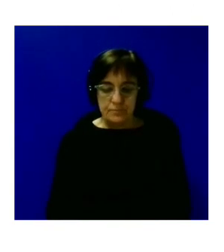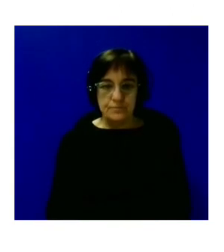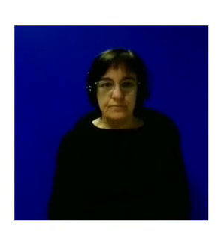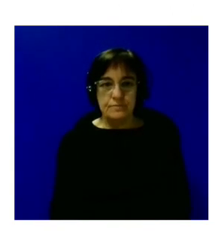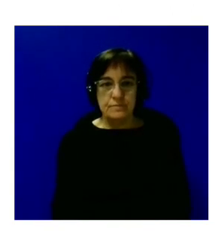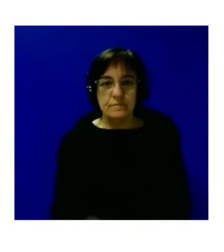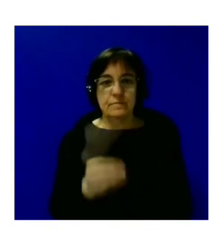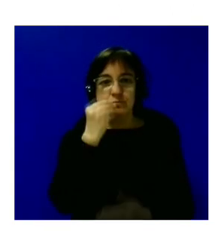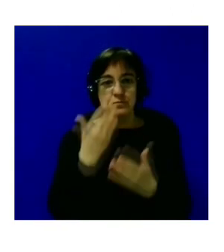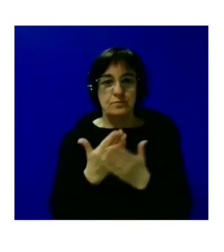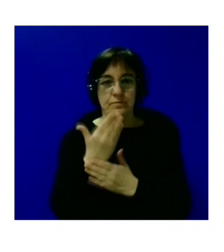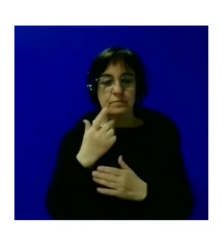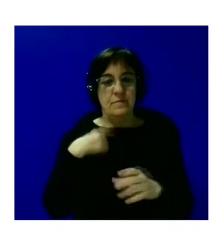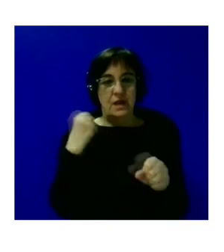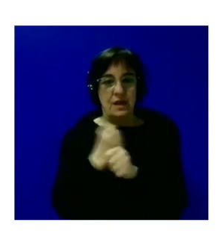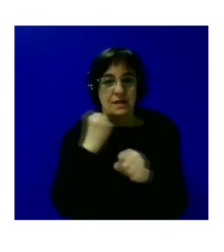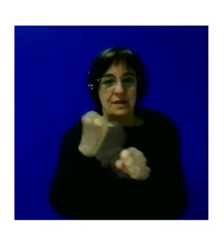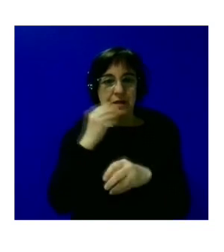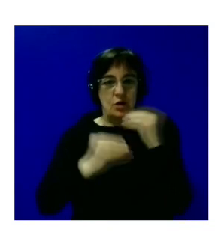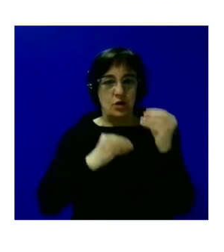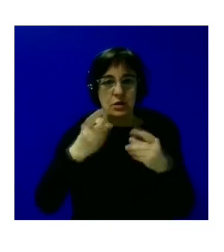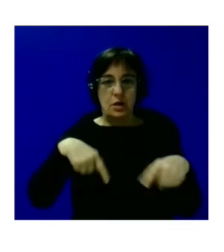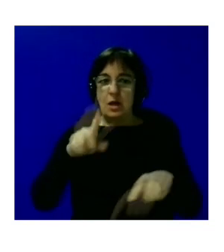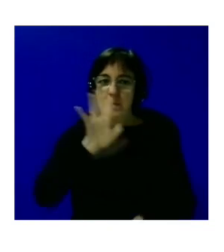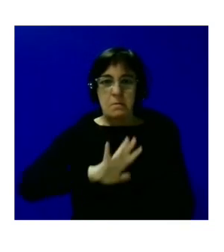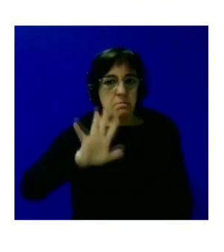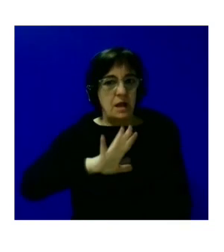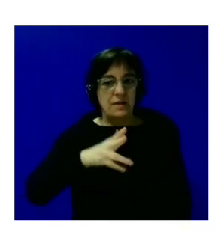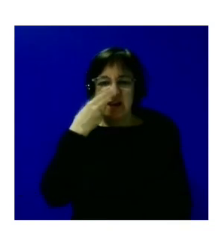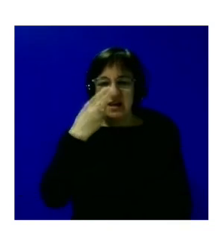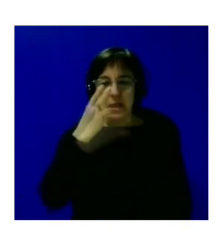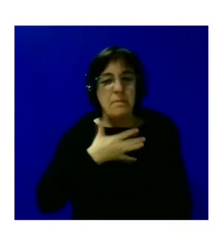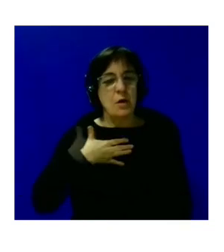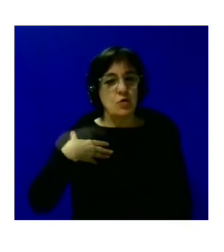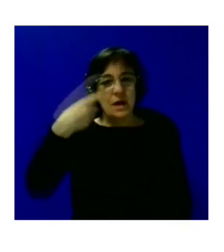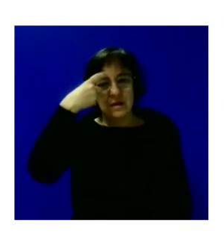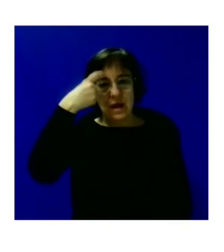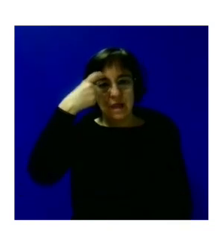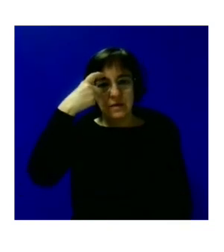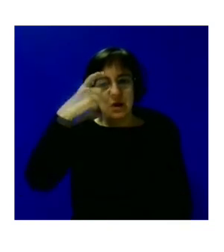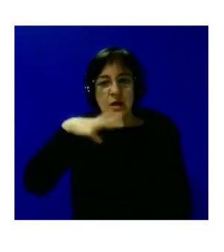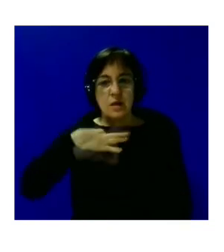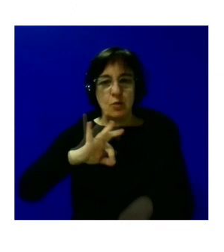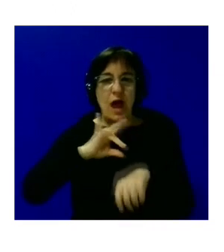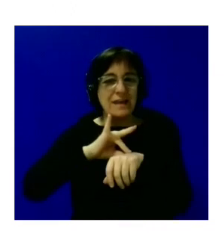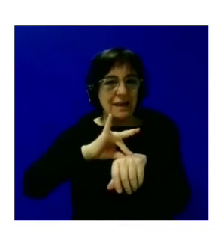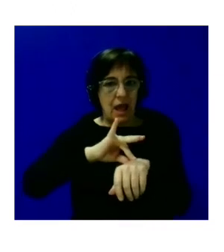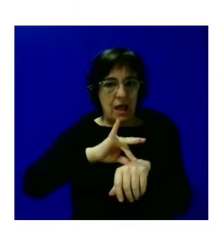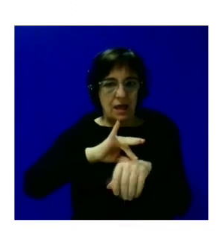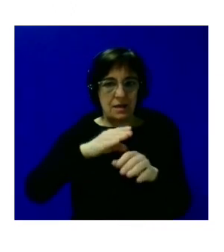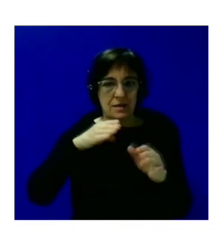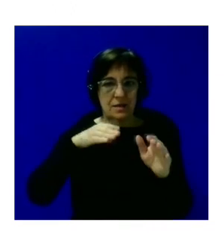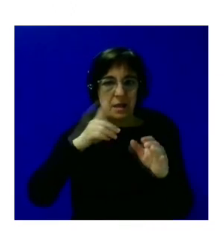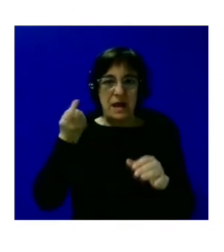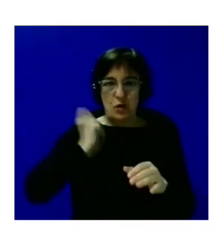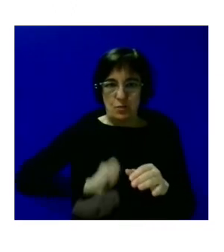buenos días el trabajo que estáis haciendo me parece muy interesante me gustaría saber cómo se accede a esas guías para los